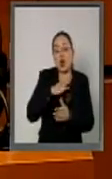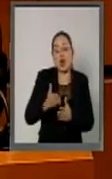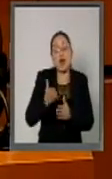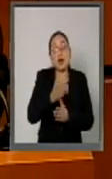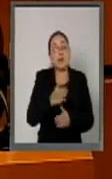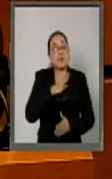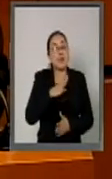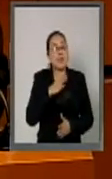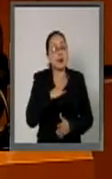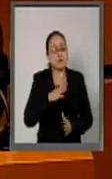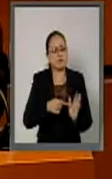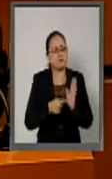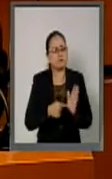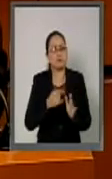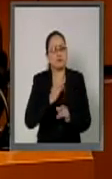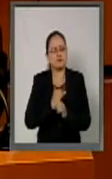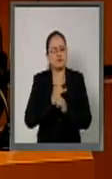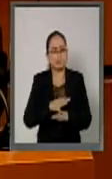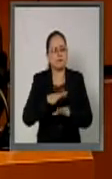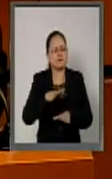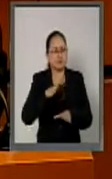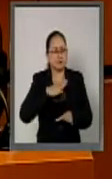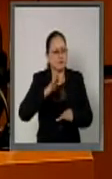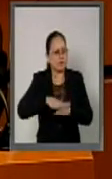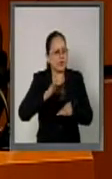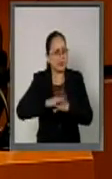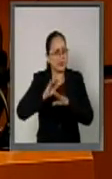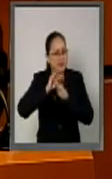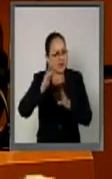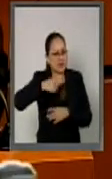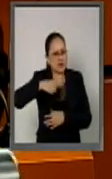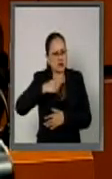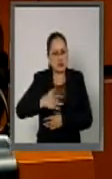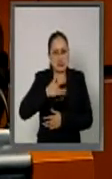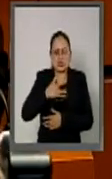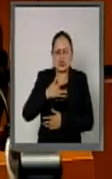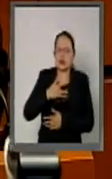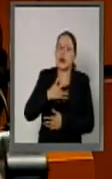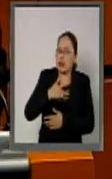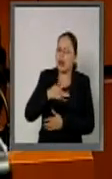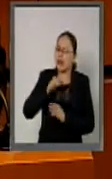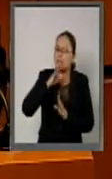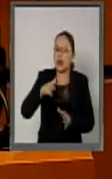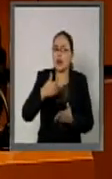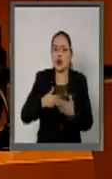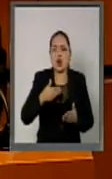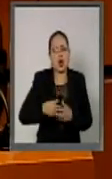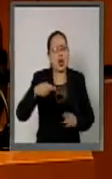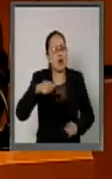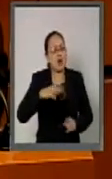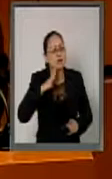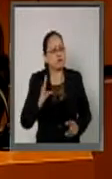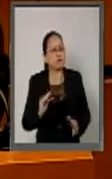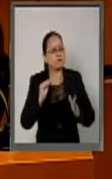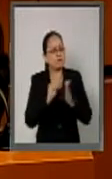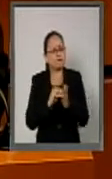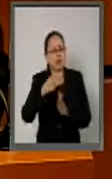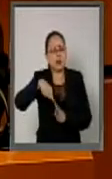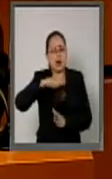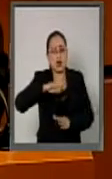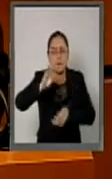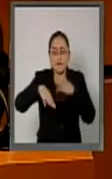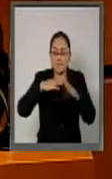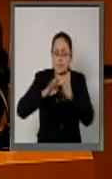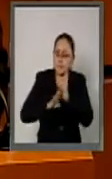muestra datos contundentes que nos dan certidumbre de que México está enrolado en la senda de un crecimiento